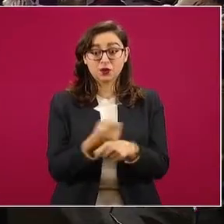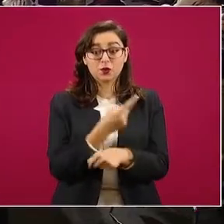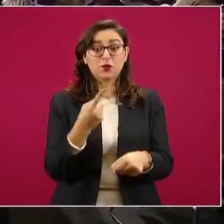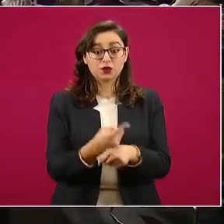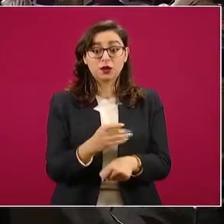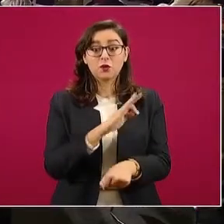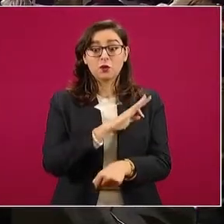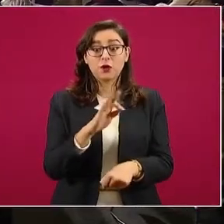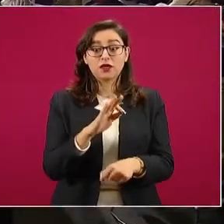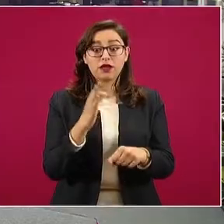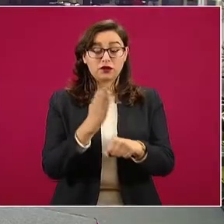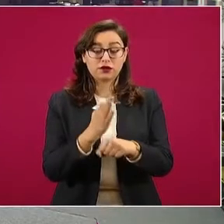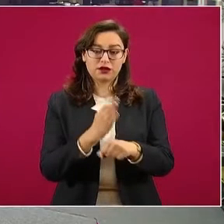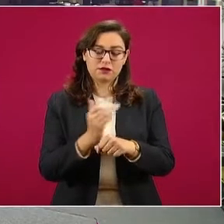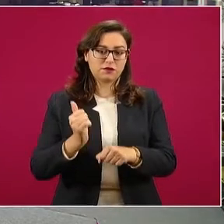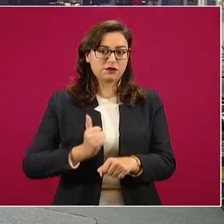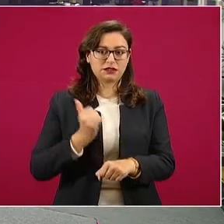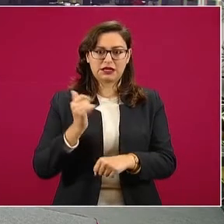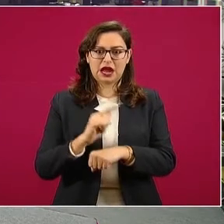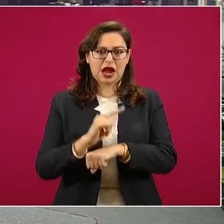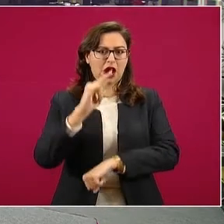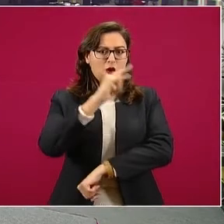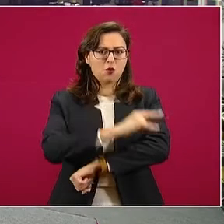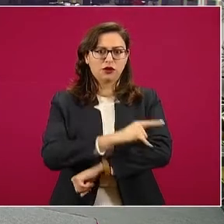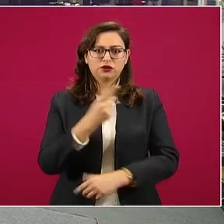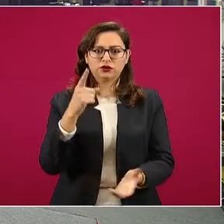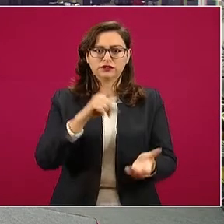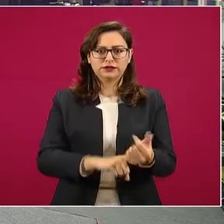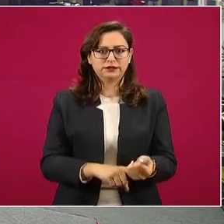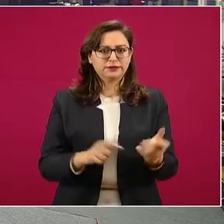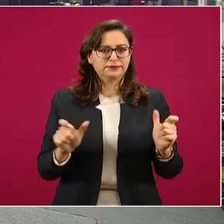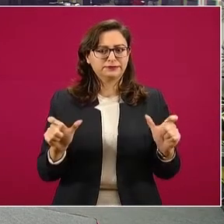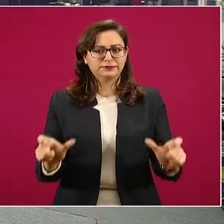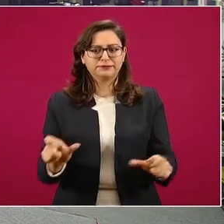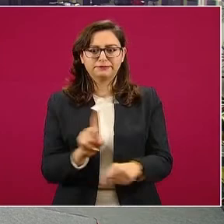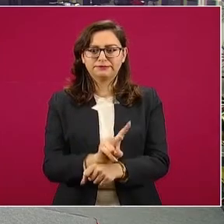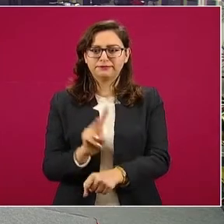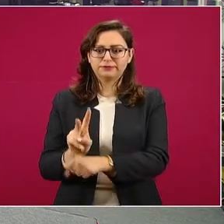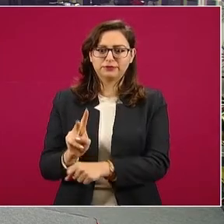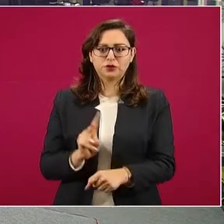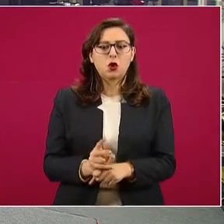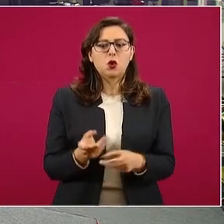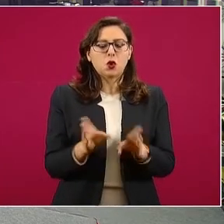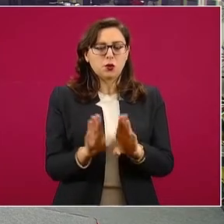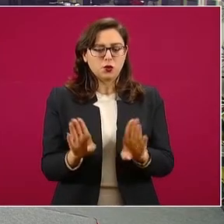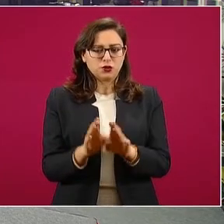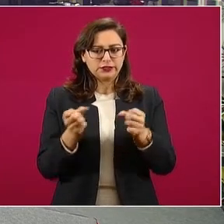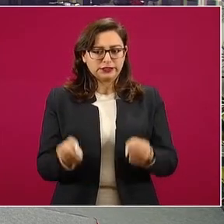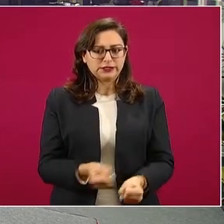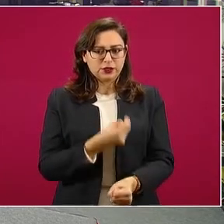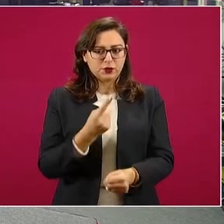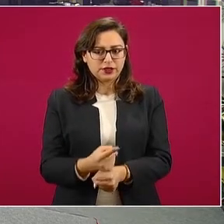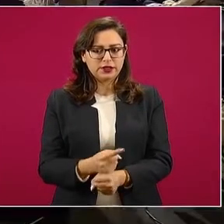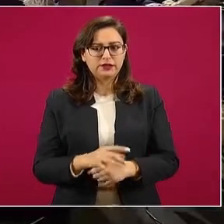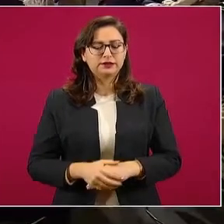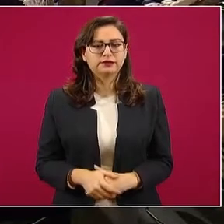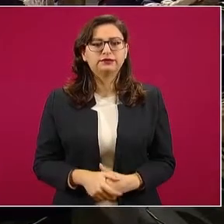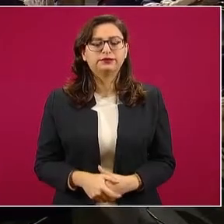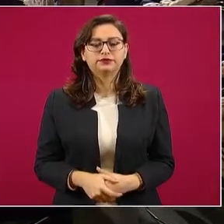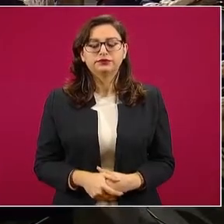la seguridad que se tiene en los aeropuertos para las empresas de outsourcing. Sí, estamos